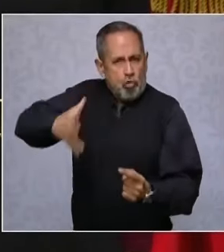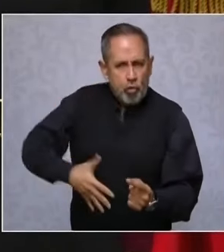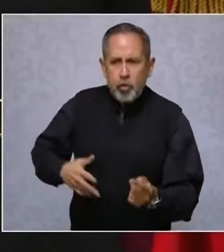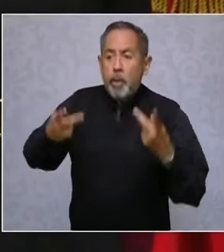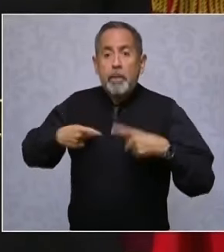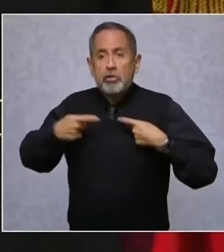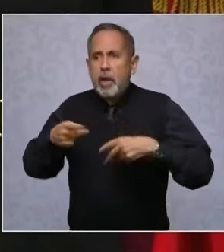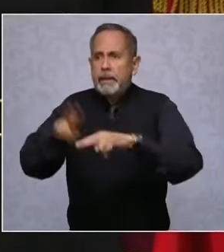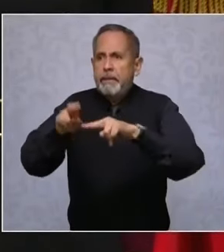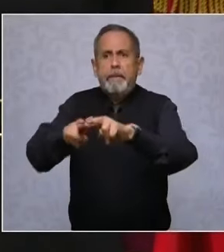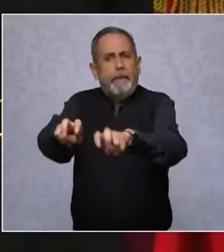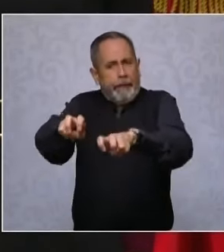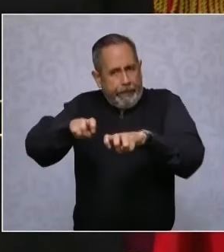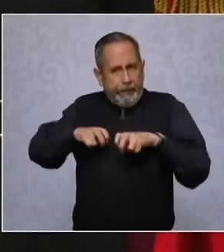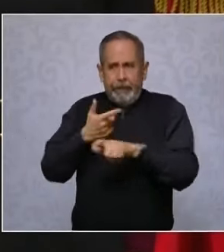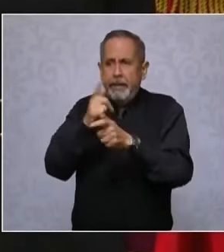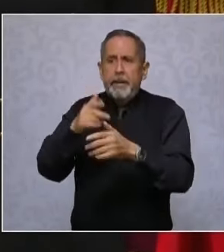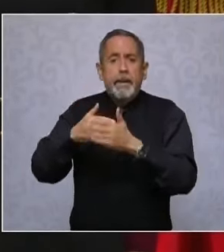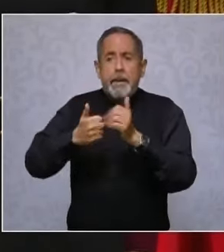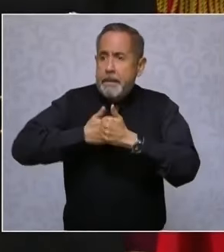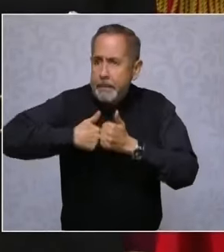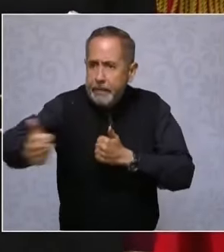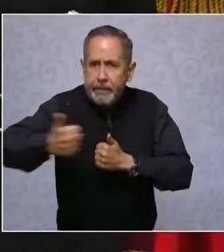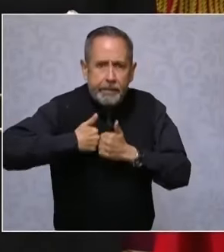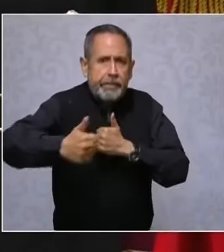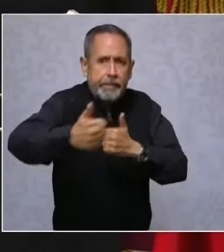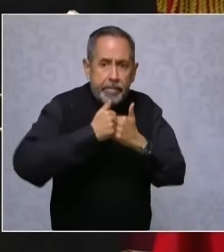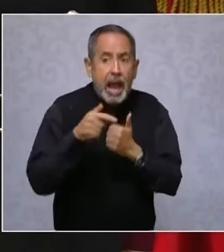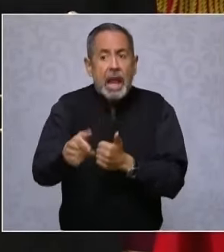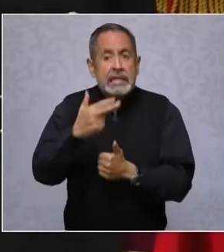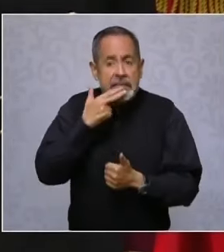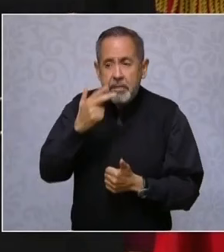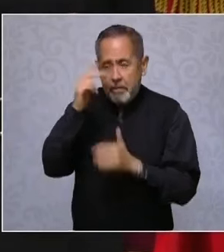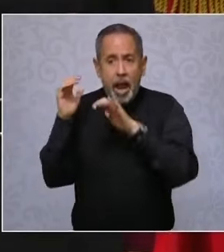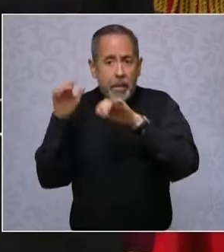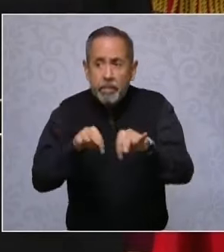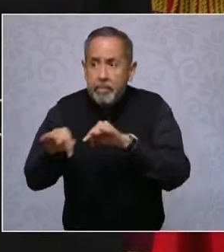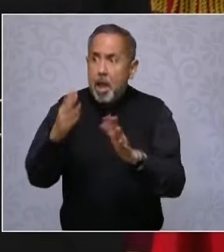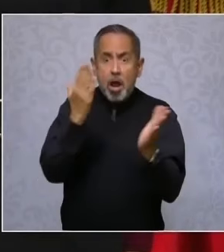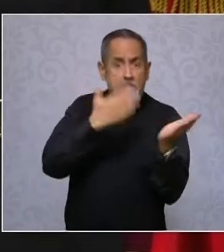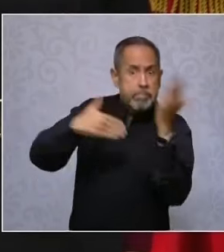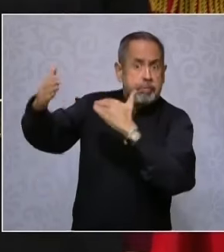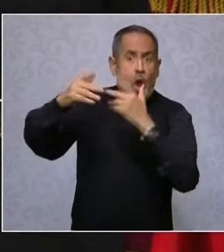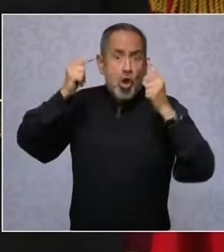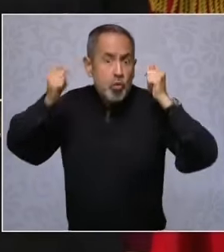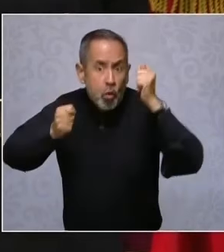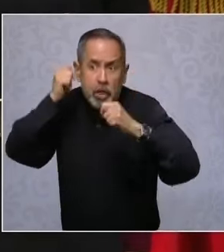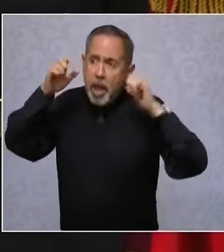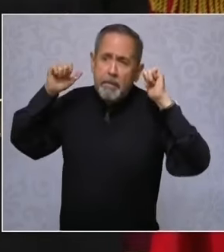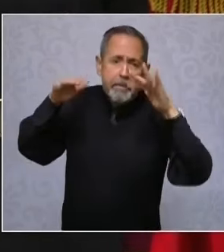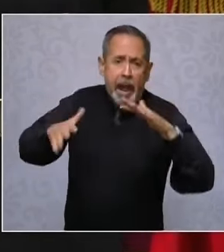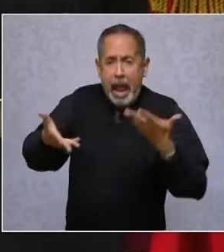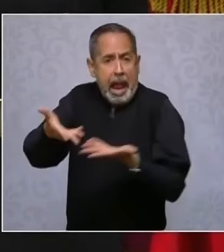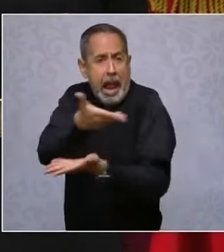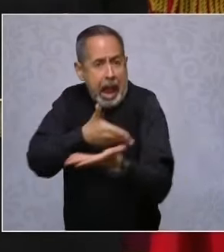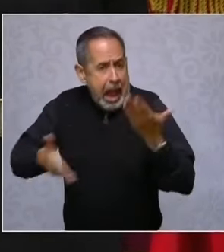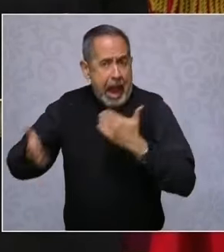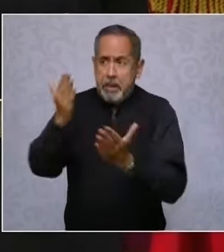porque significan desarrollo regional, empleos, turismo y prosperidad compartida.